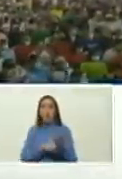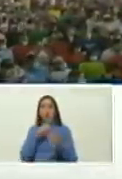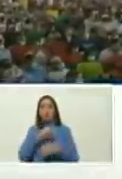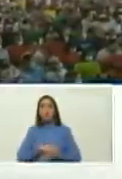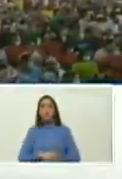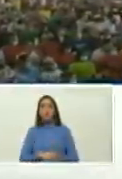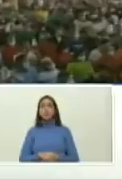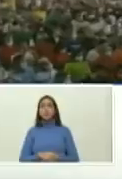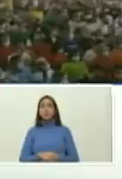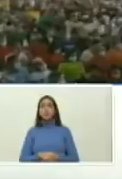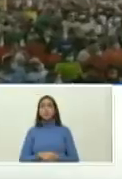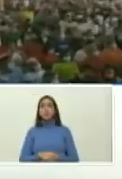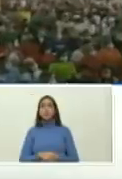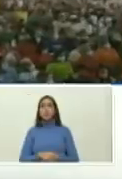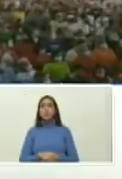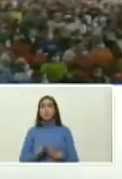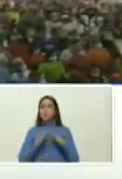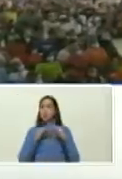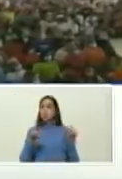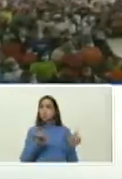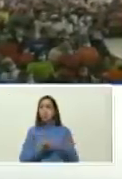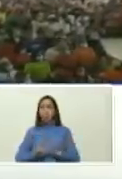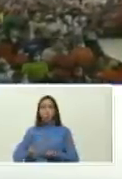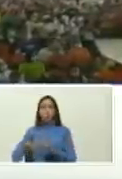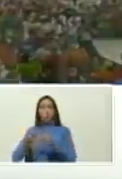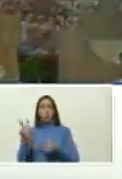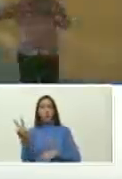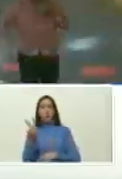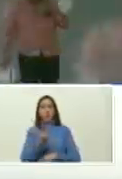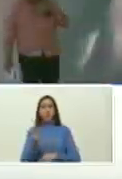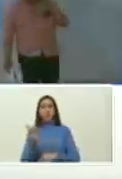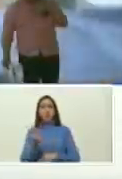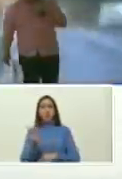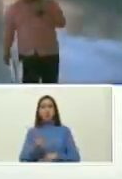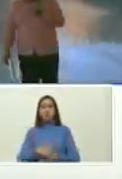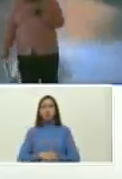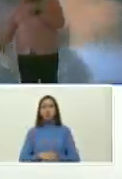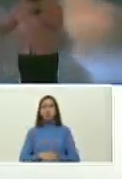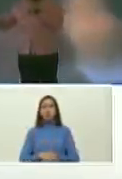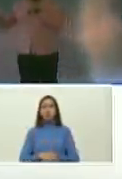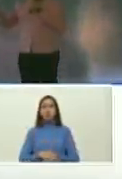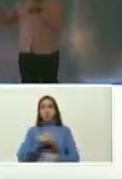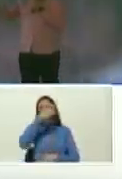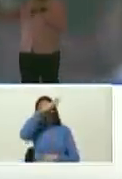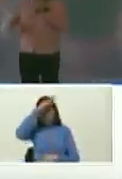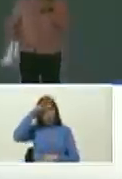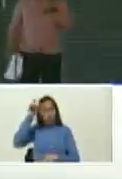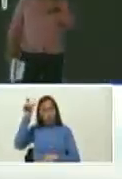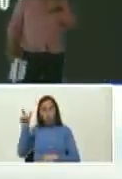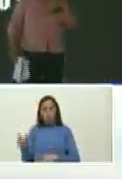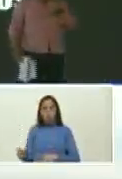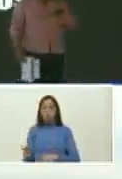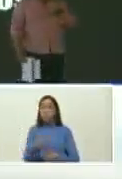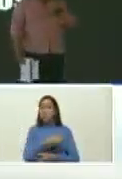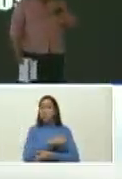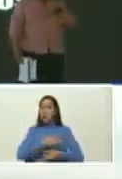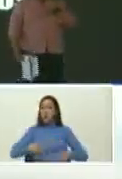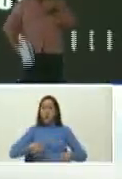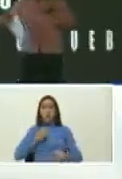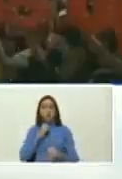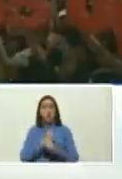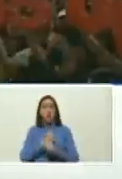recorriendo de palmo a palmo todo el territorio nacional Diosdado excelente